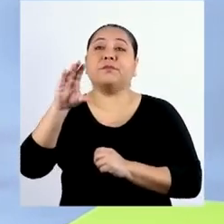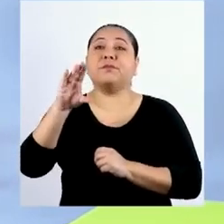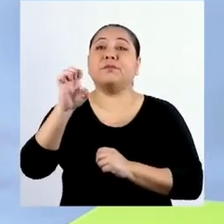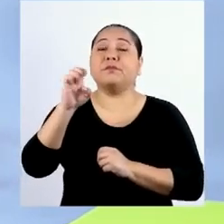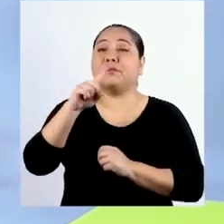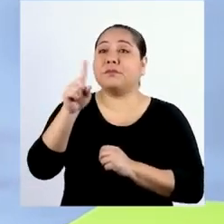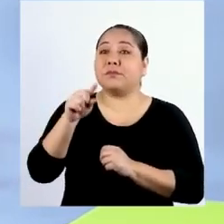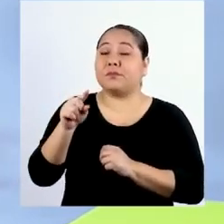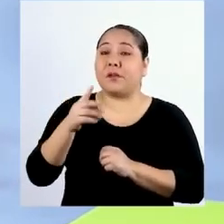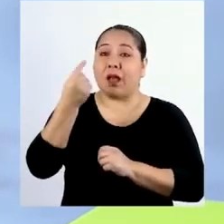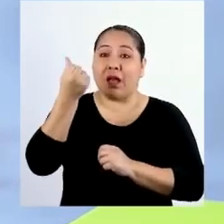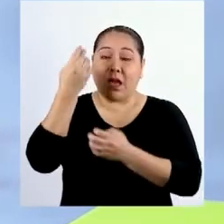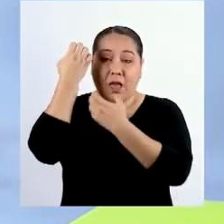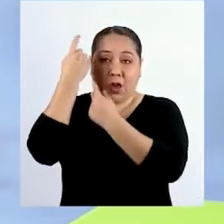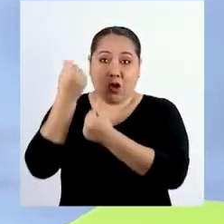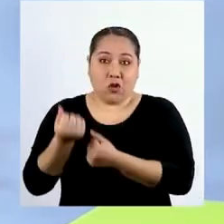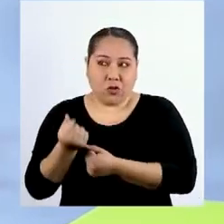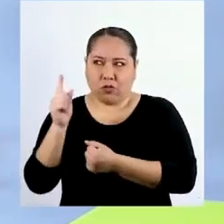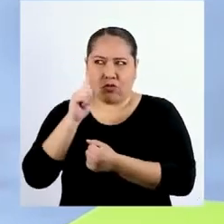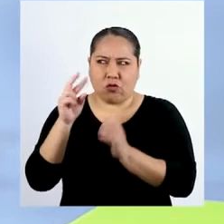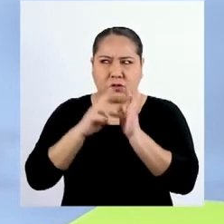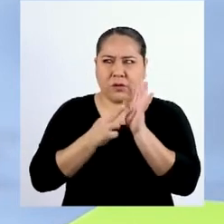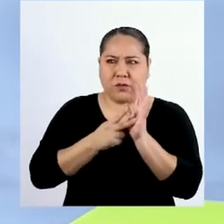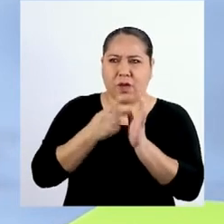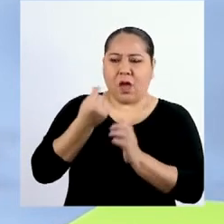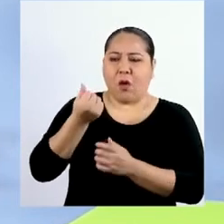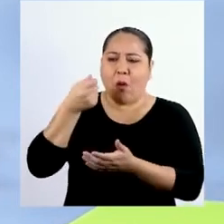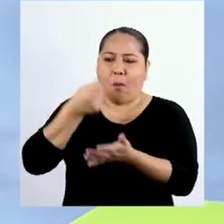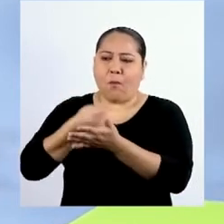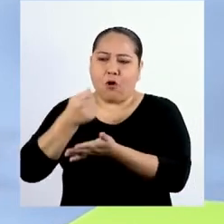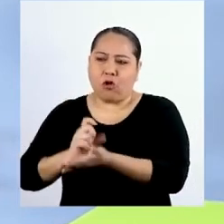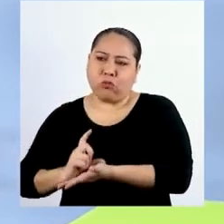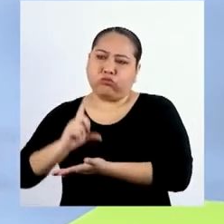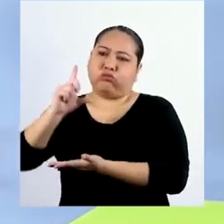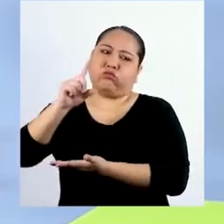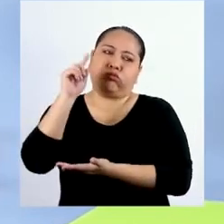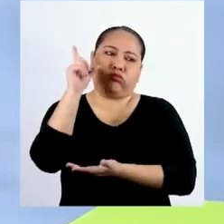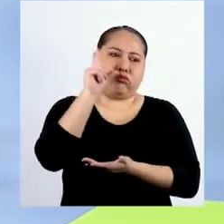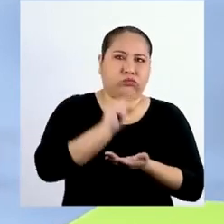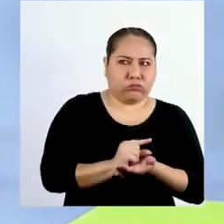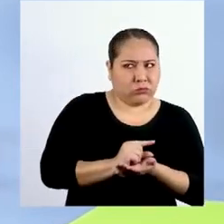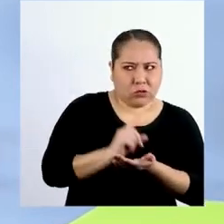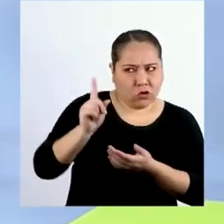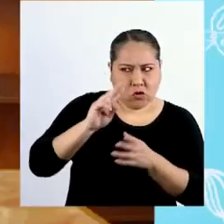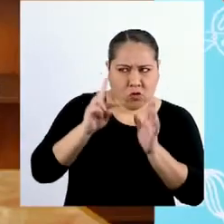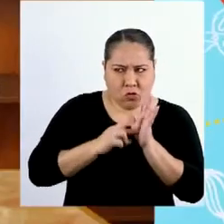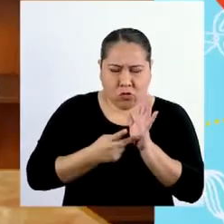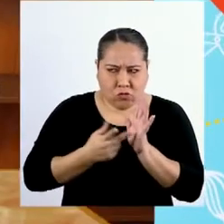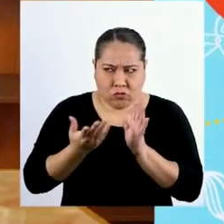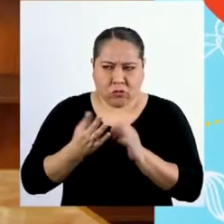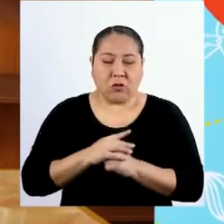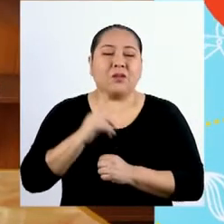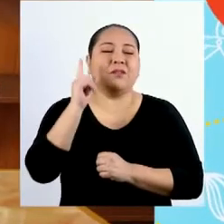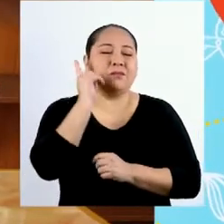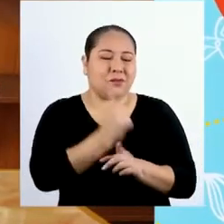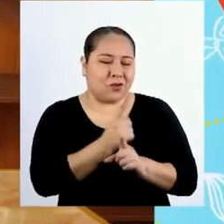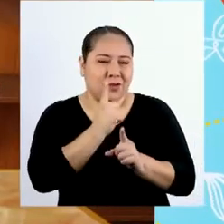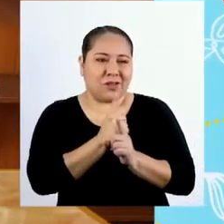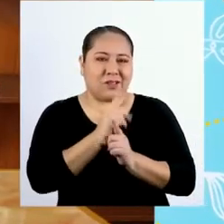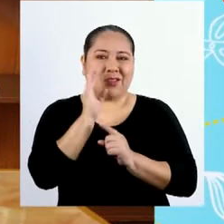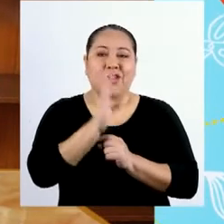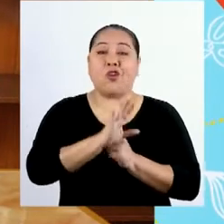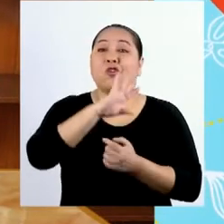no tiene nada que ver con ganar poco o mucho dinero. ¿Es así? Así es, Tocino.